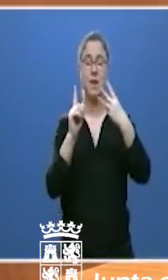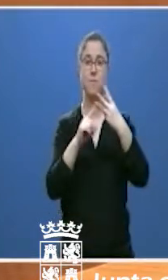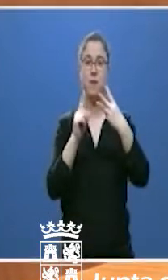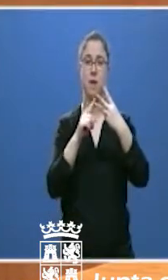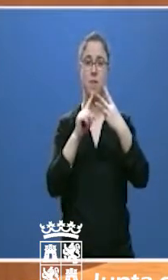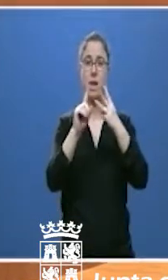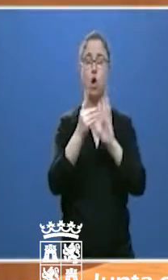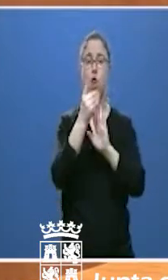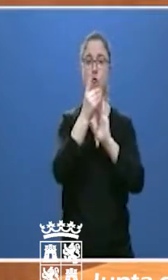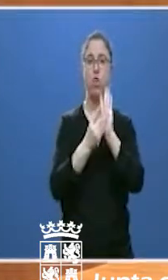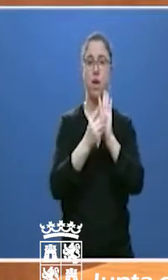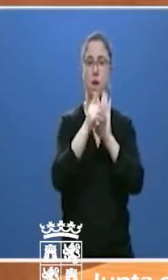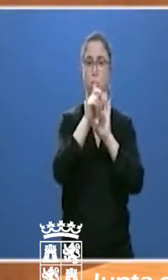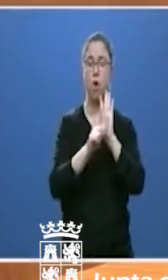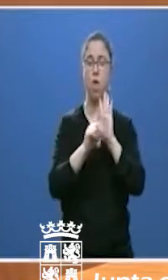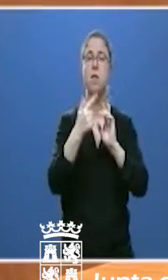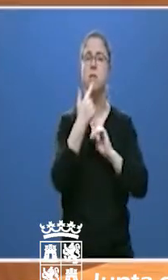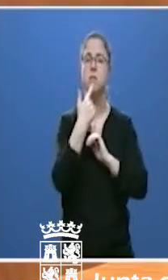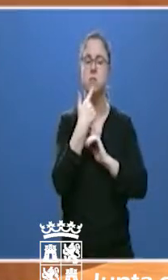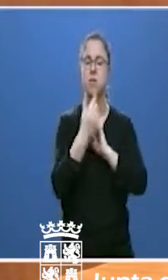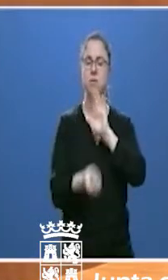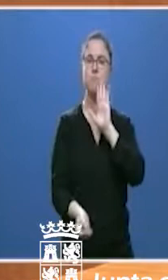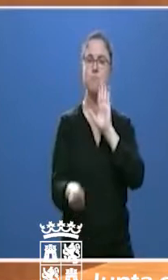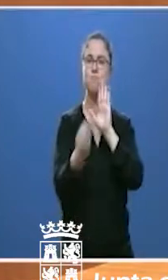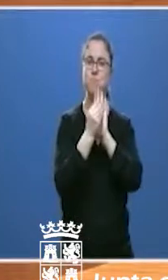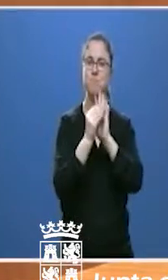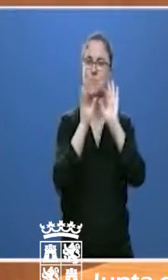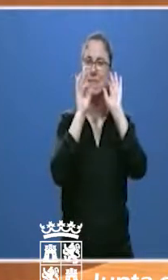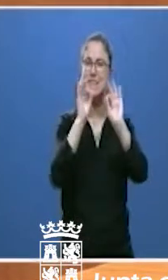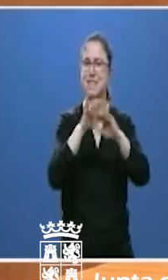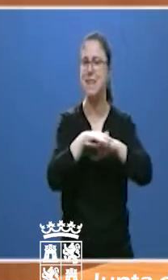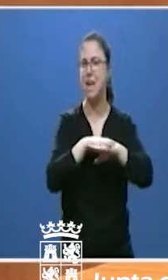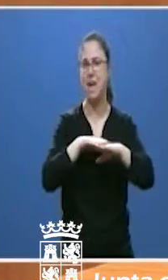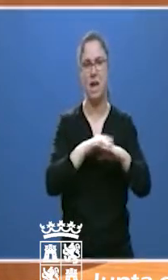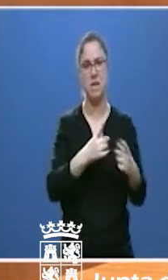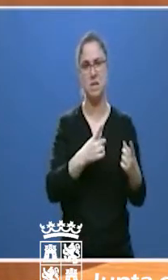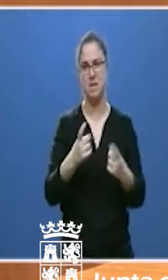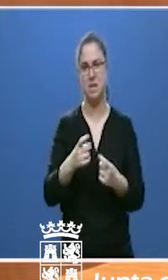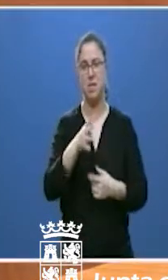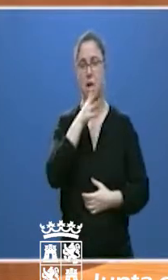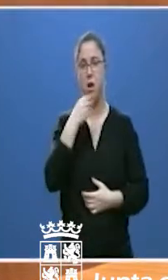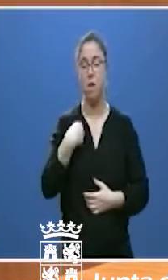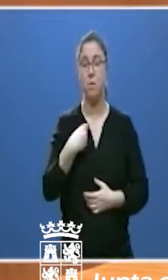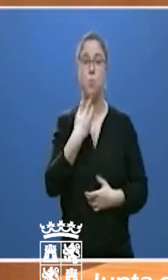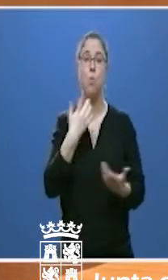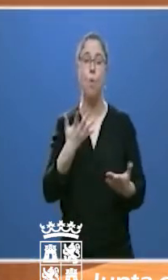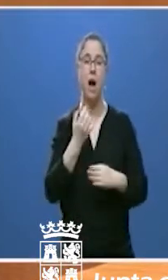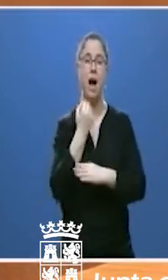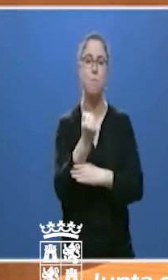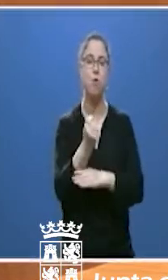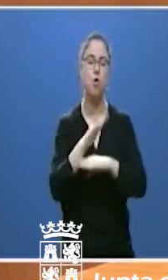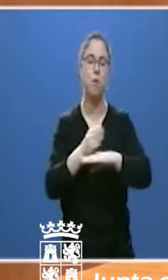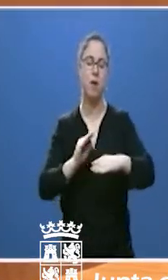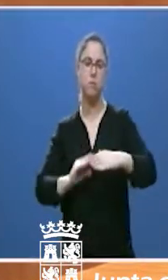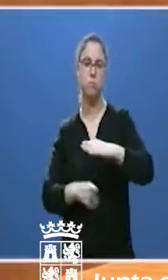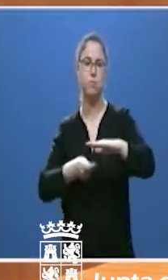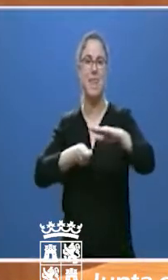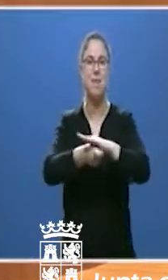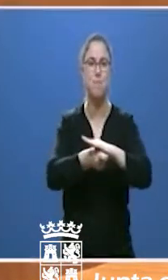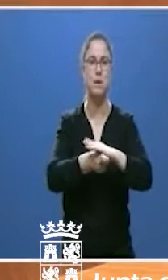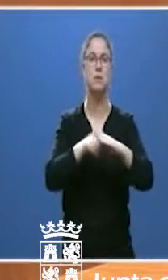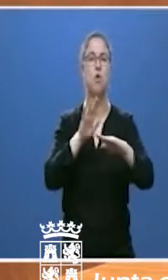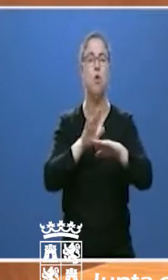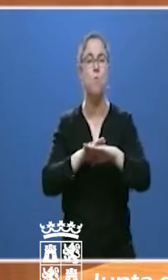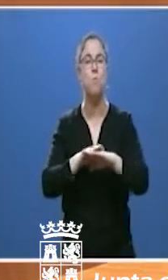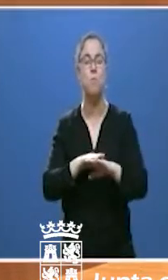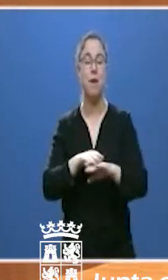incorpora un elemento esencial en este momento. Apoyos a la inversión de las empresas en la protección de la